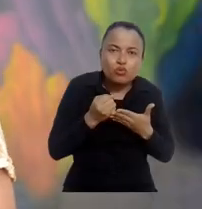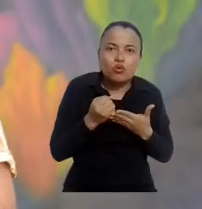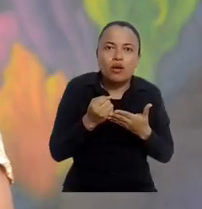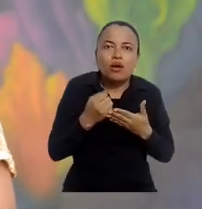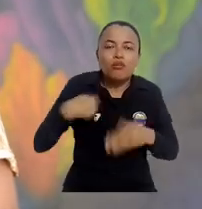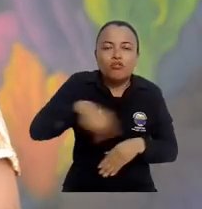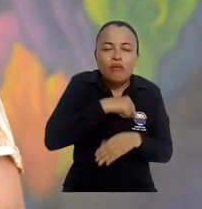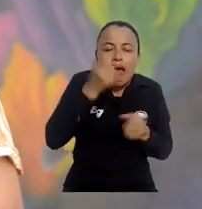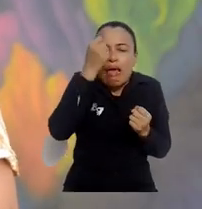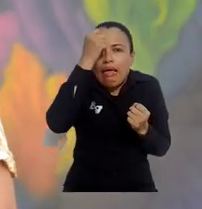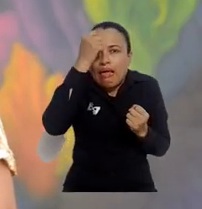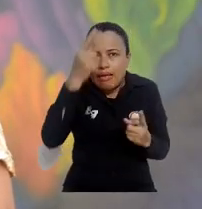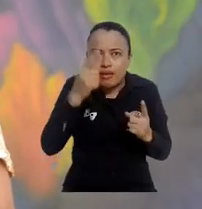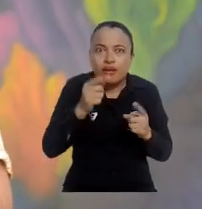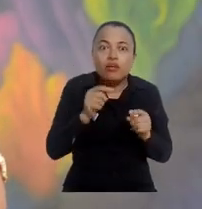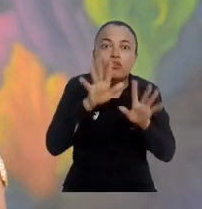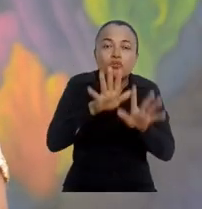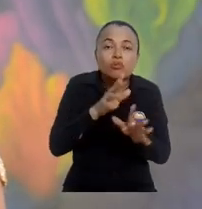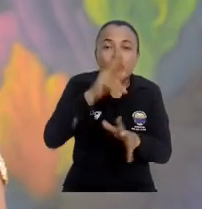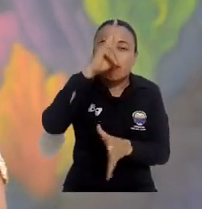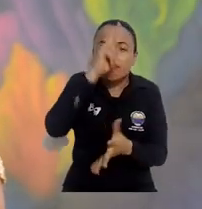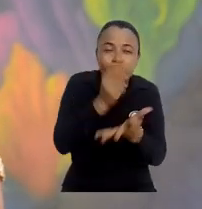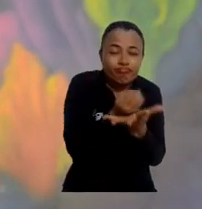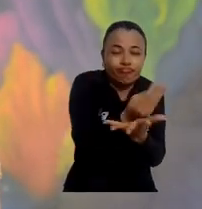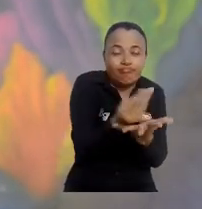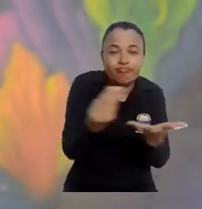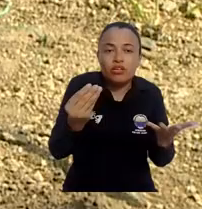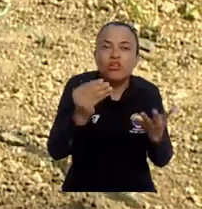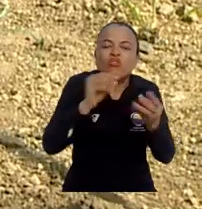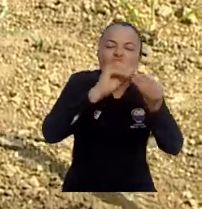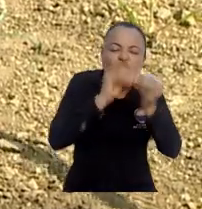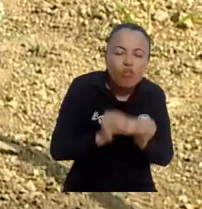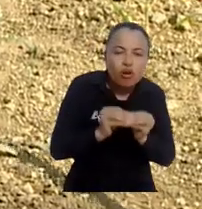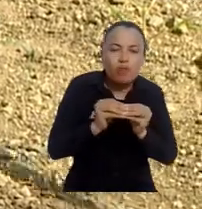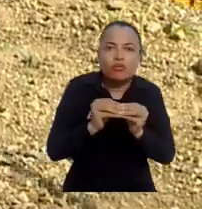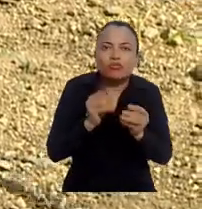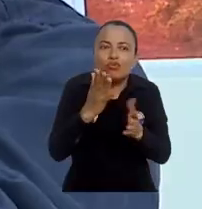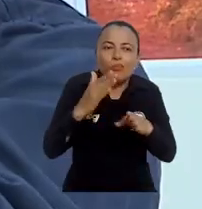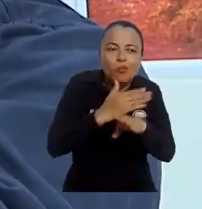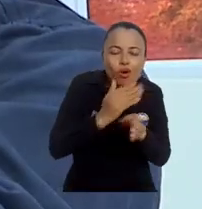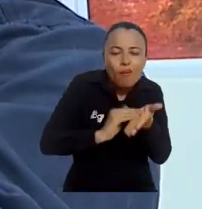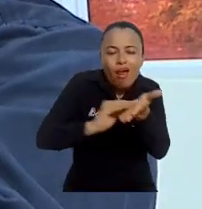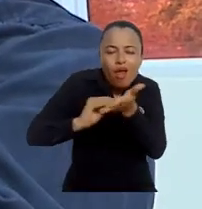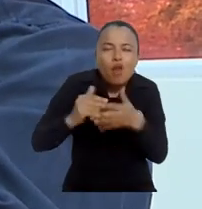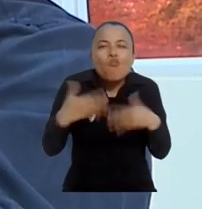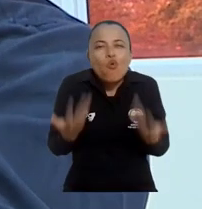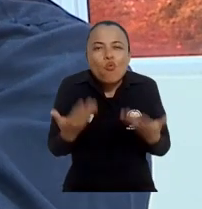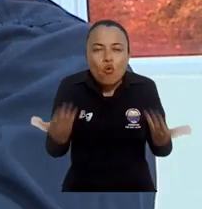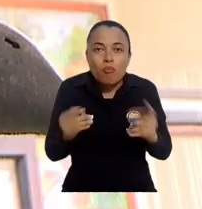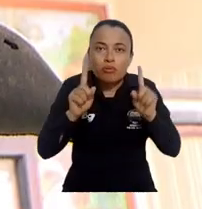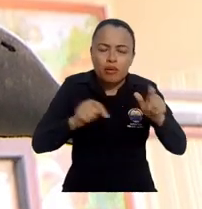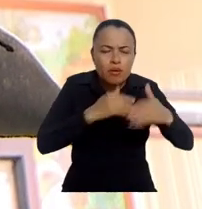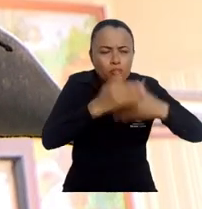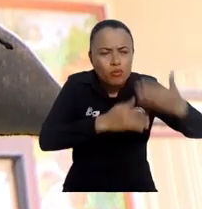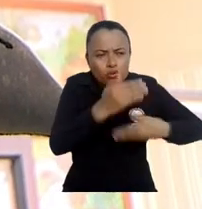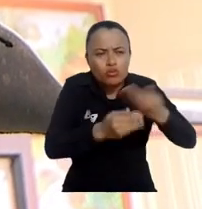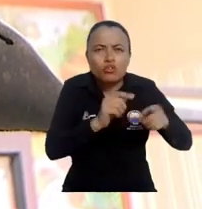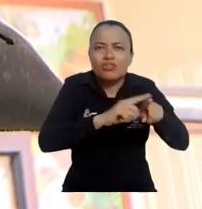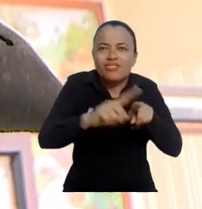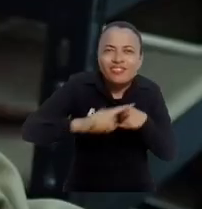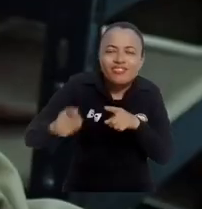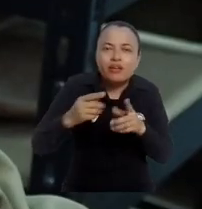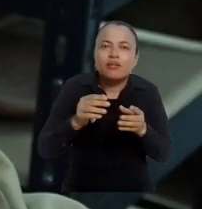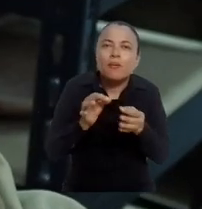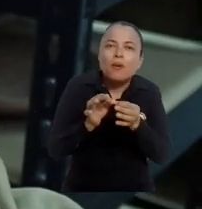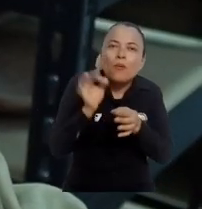entendamos que hay una diversidad en las formas de abordar las problemáticas arqueológicas del país nos ayudan a entender un poco más las